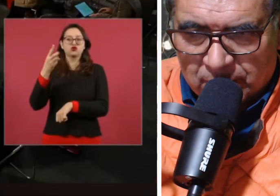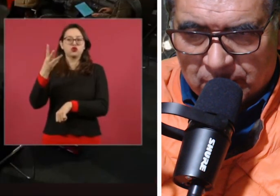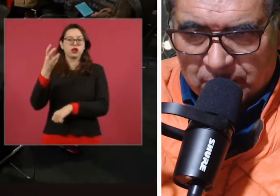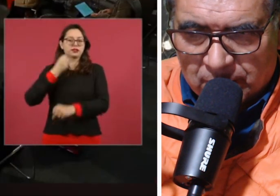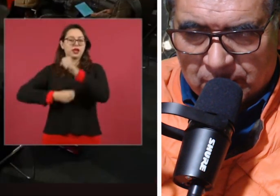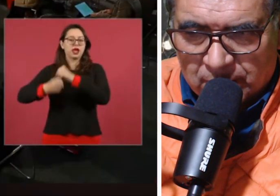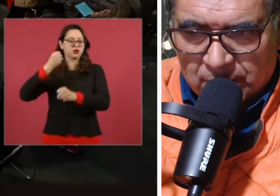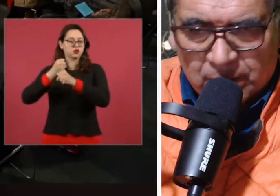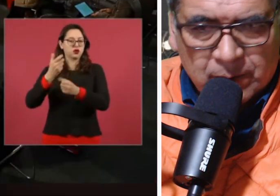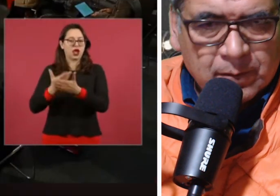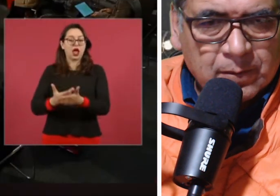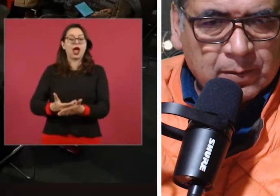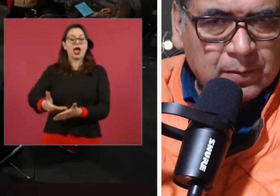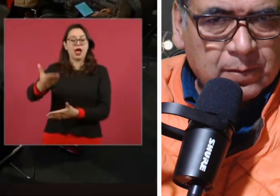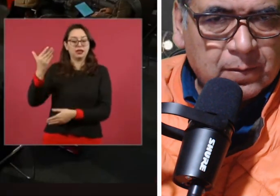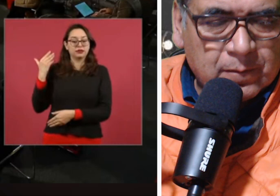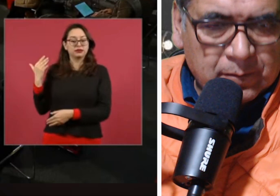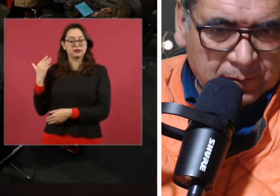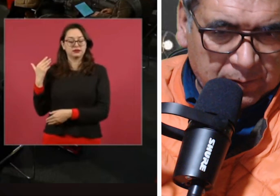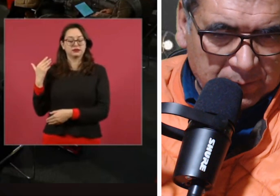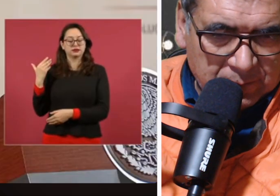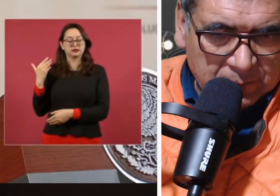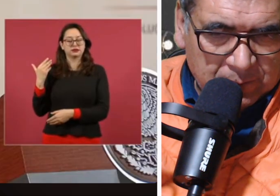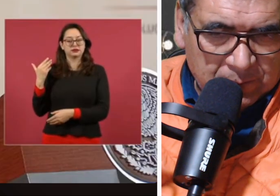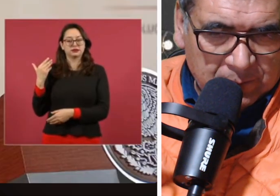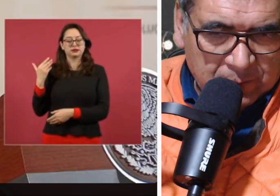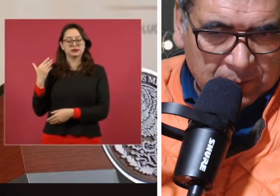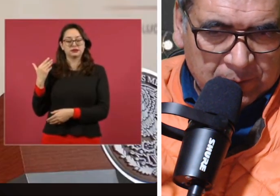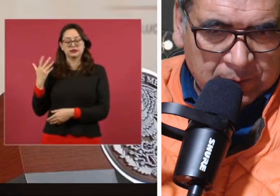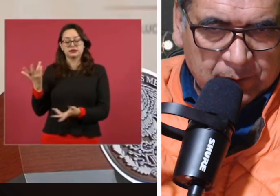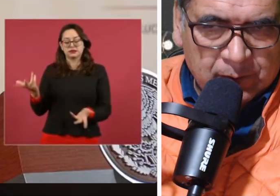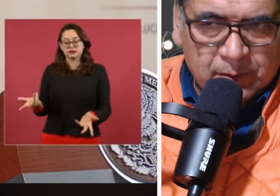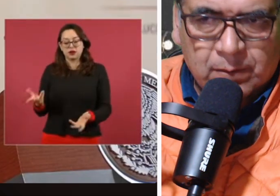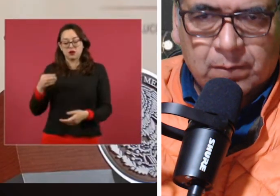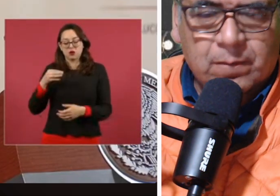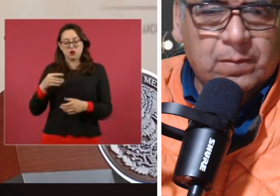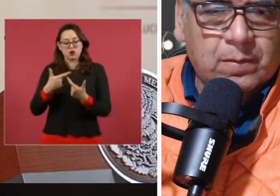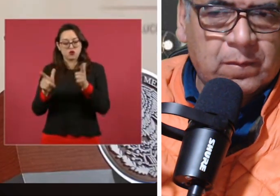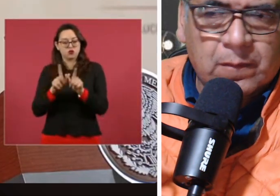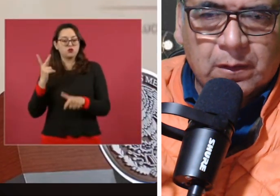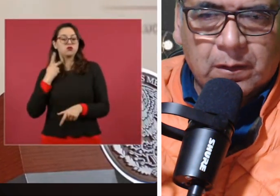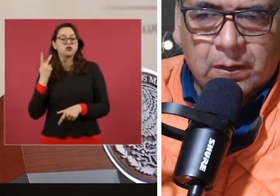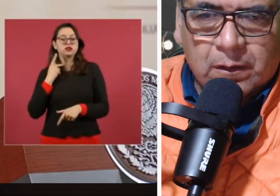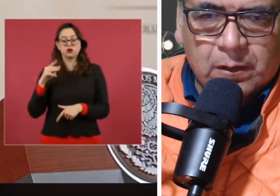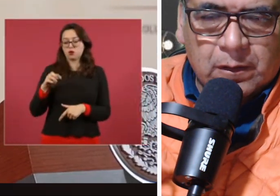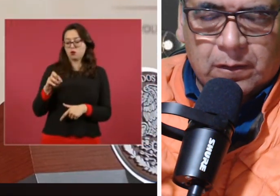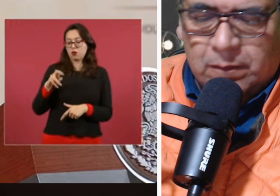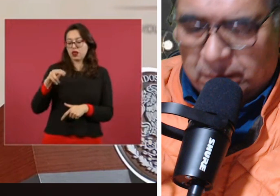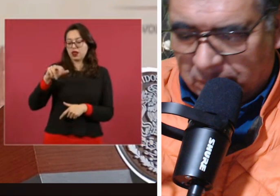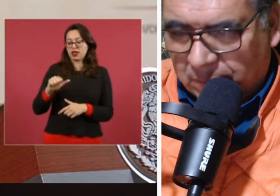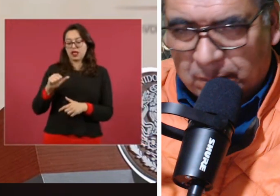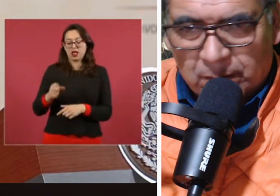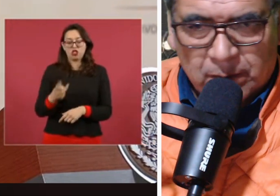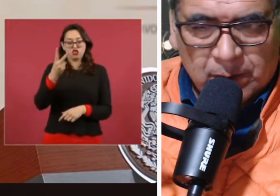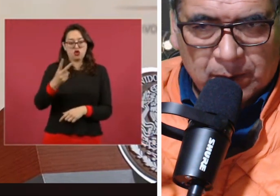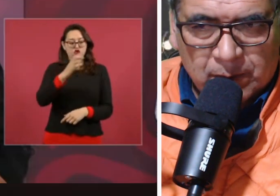dos candidaturas sin tener